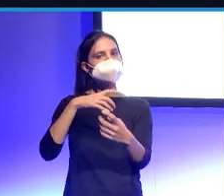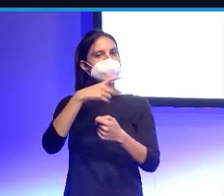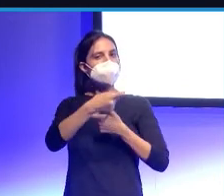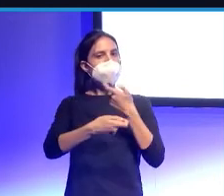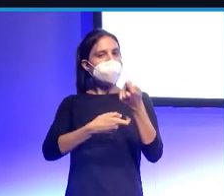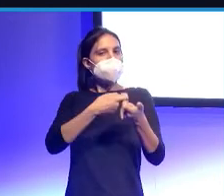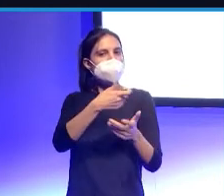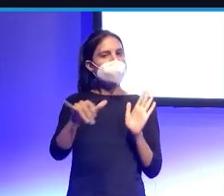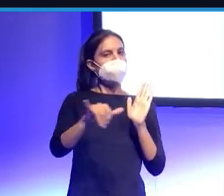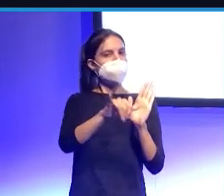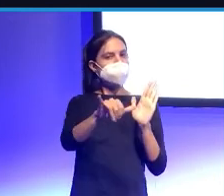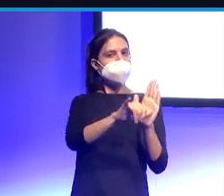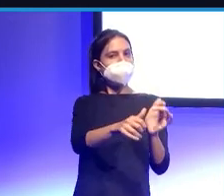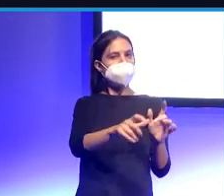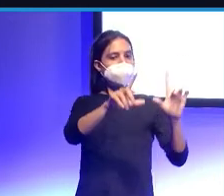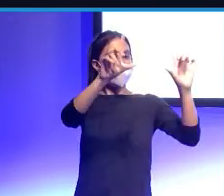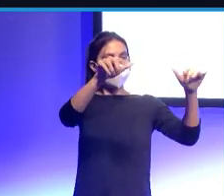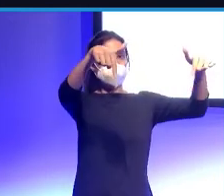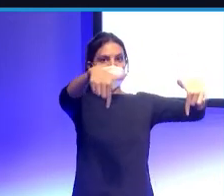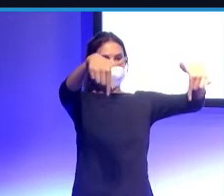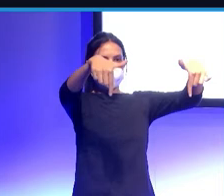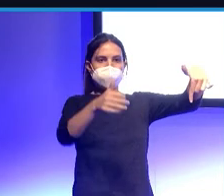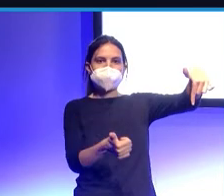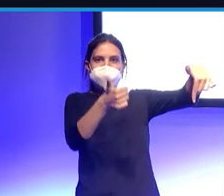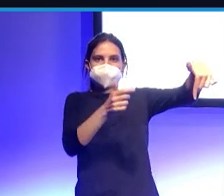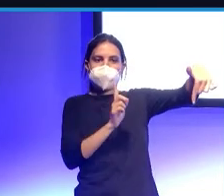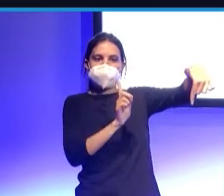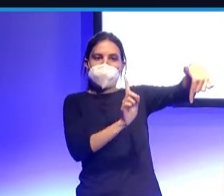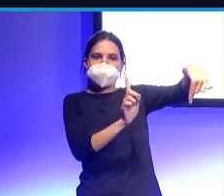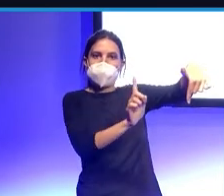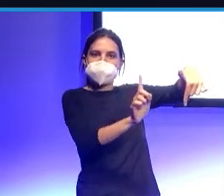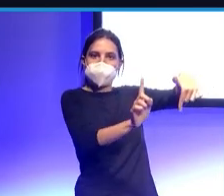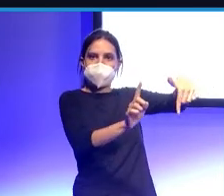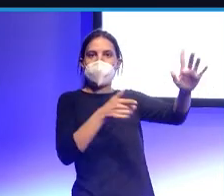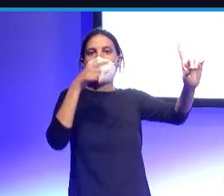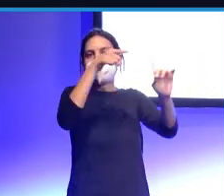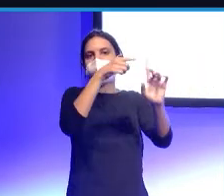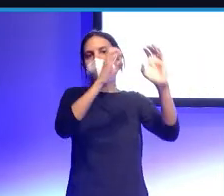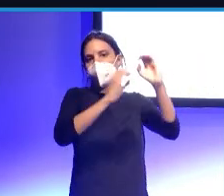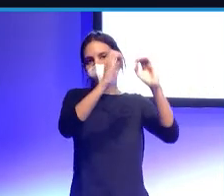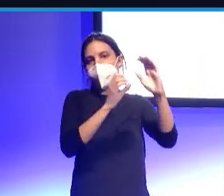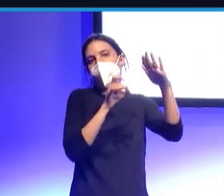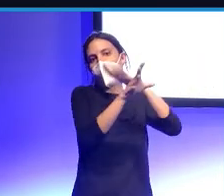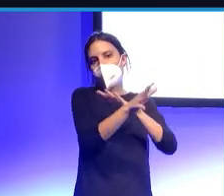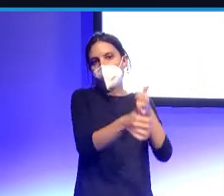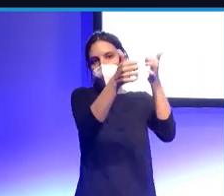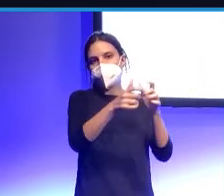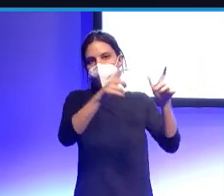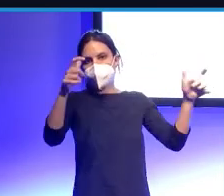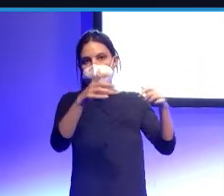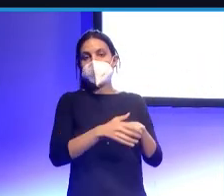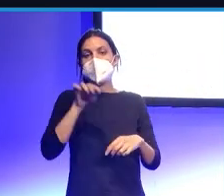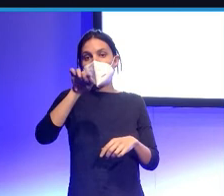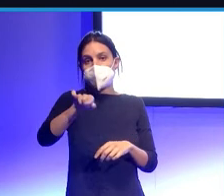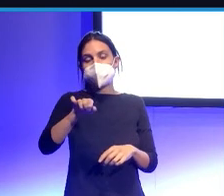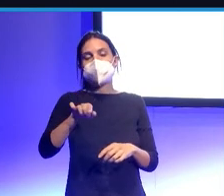que ese porcentaje de acierto sea mayor, ¿no? Entonces, bueno, esto es un paso que está dando el fútbol poco